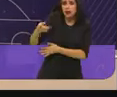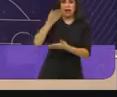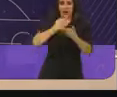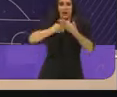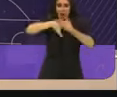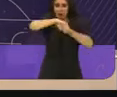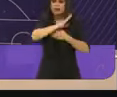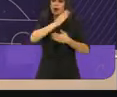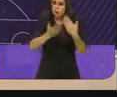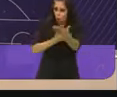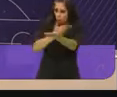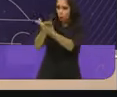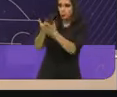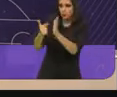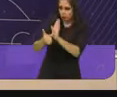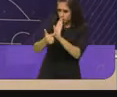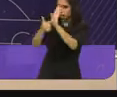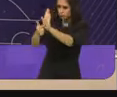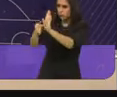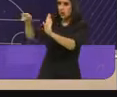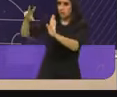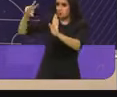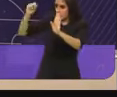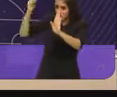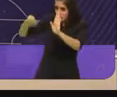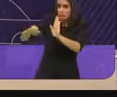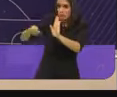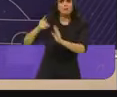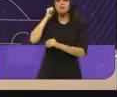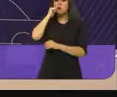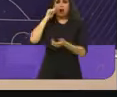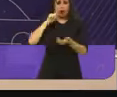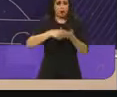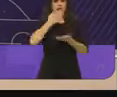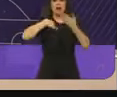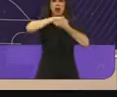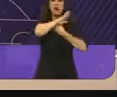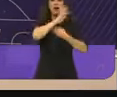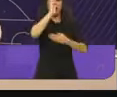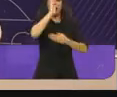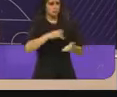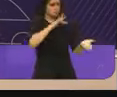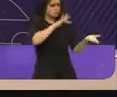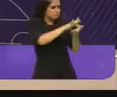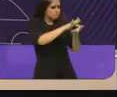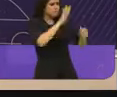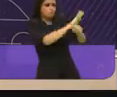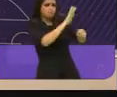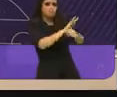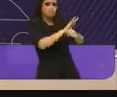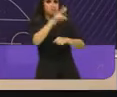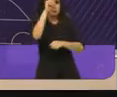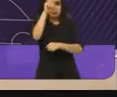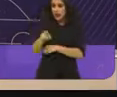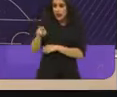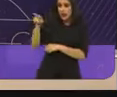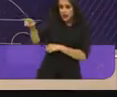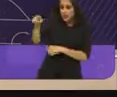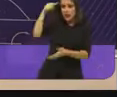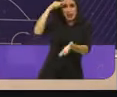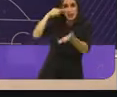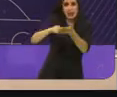tuvo éxito y salió adelante. Así que aunque digan, aunque firmen con sangre, nadie les cree,